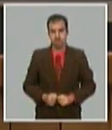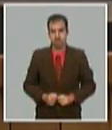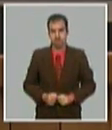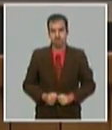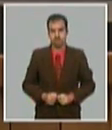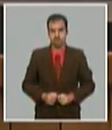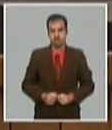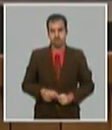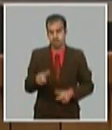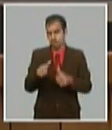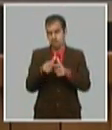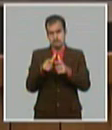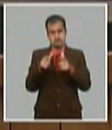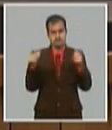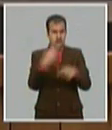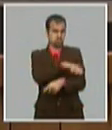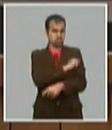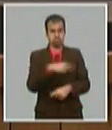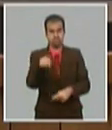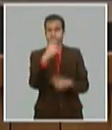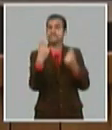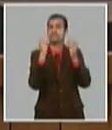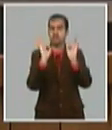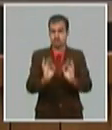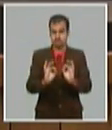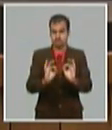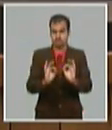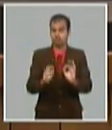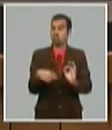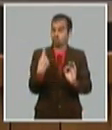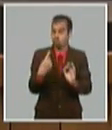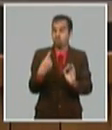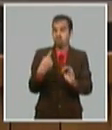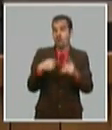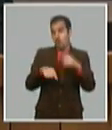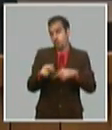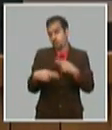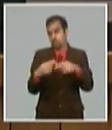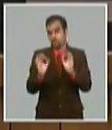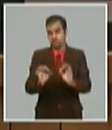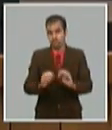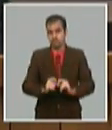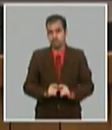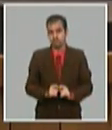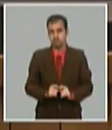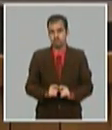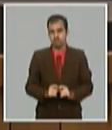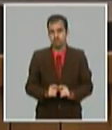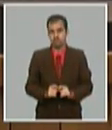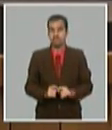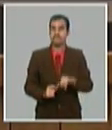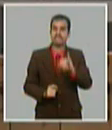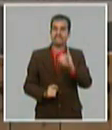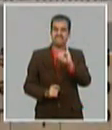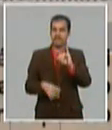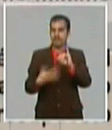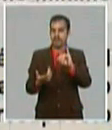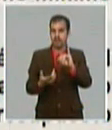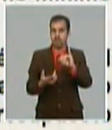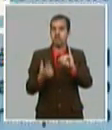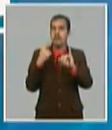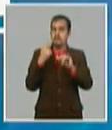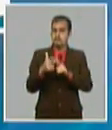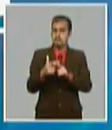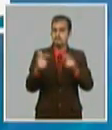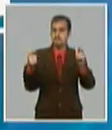que es lo que más demanda tiene por nuestra población es lo que podemos hacer en estos momentos incrementar las ventas de las entidades nacionales a la zona especial de desarrollo